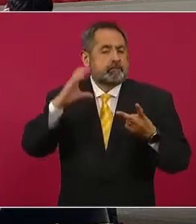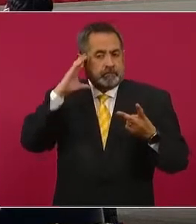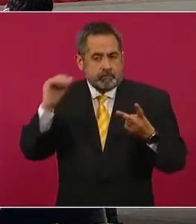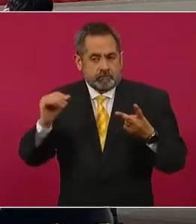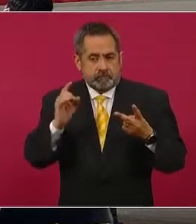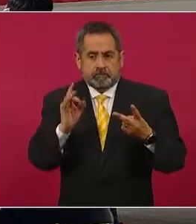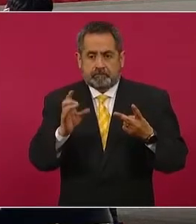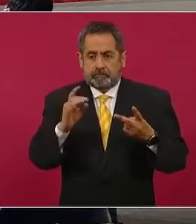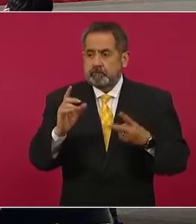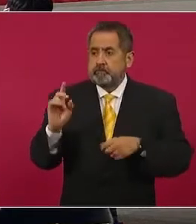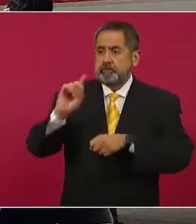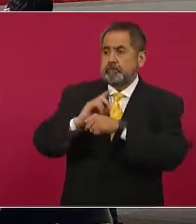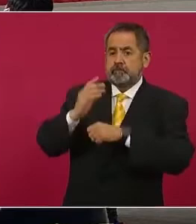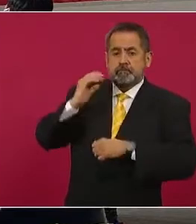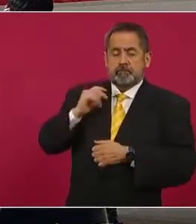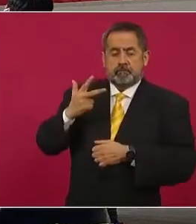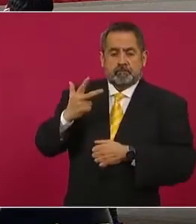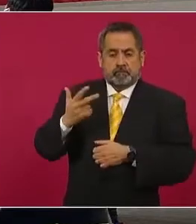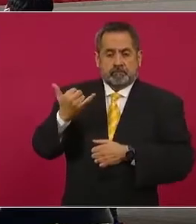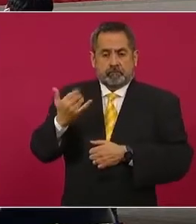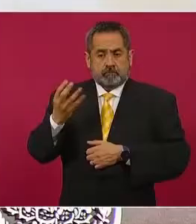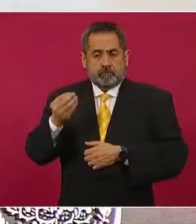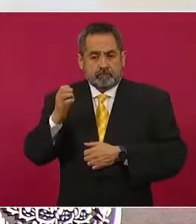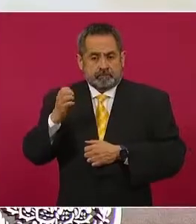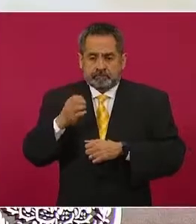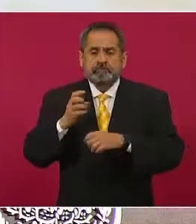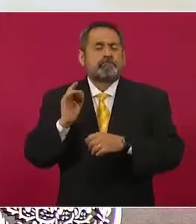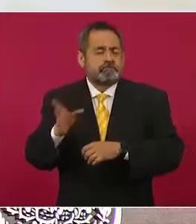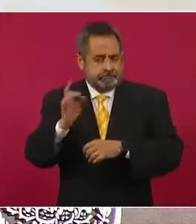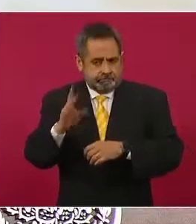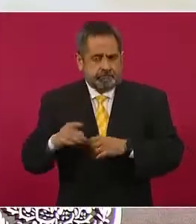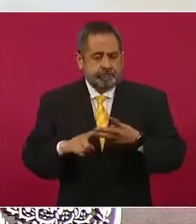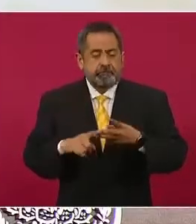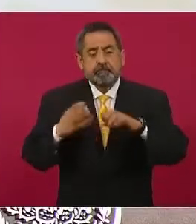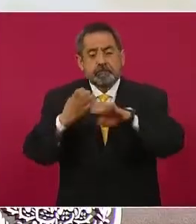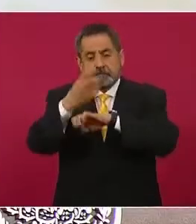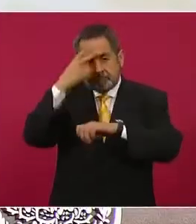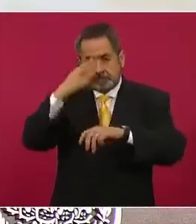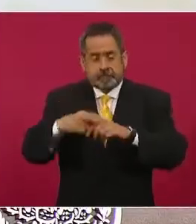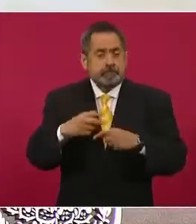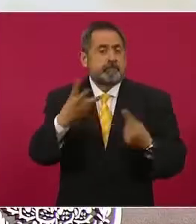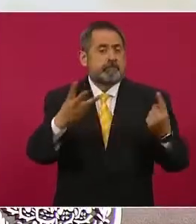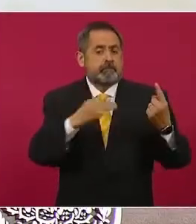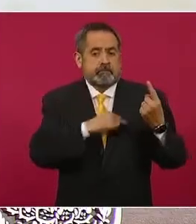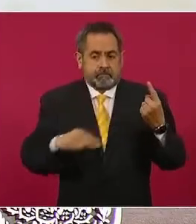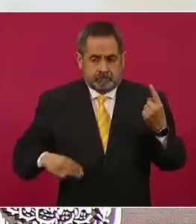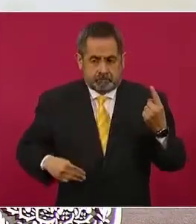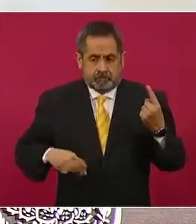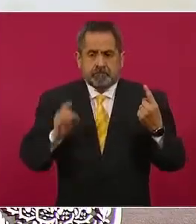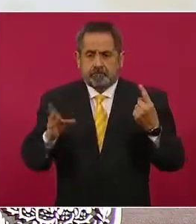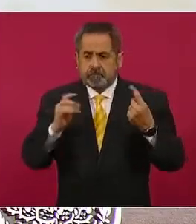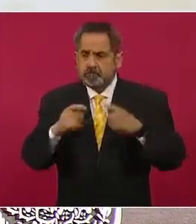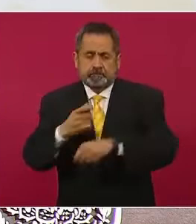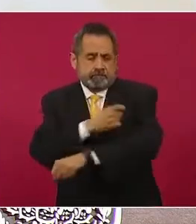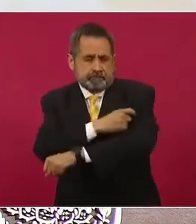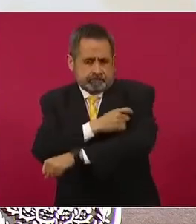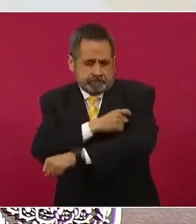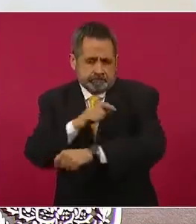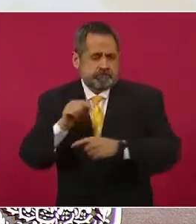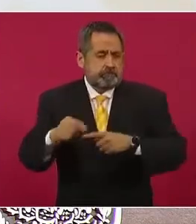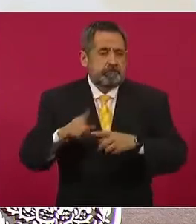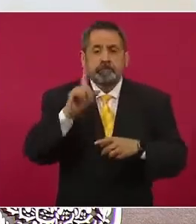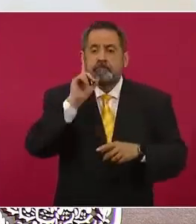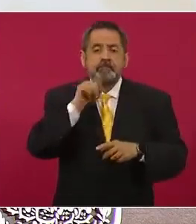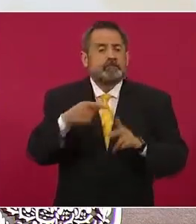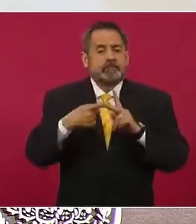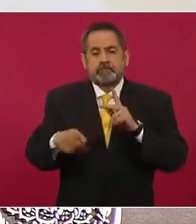vacunó el día 8 y 9 de enero. Estado de México inició con tres municipios, los restantes van a ser a partir del día de